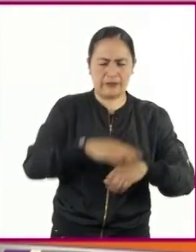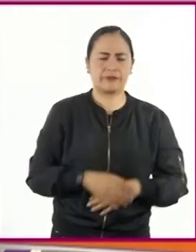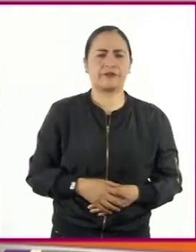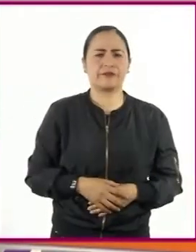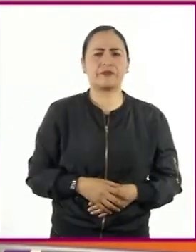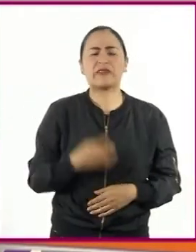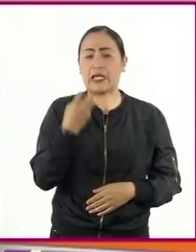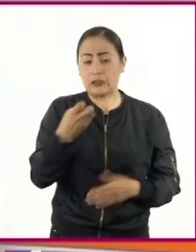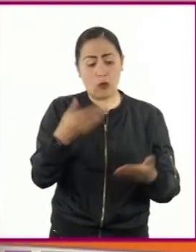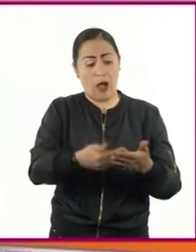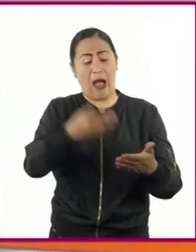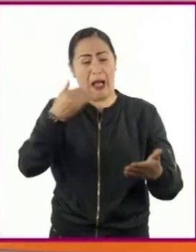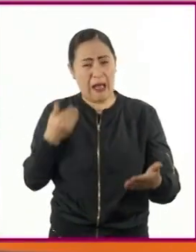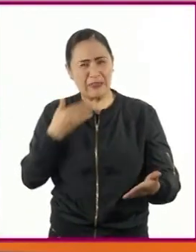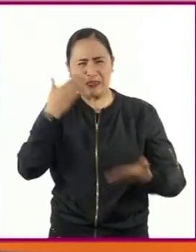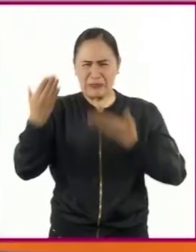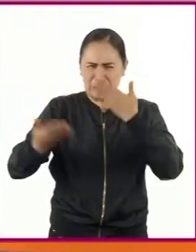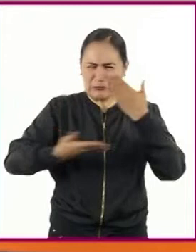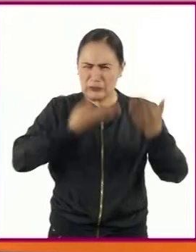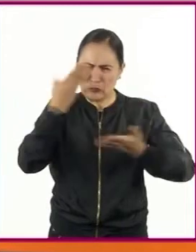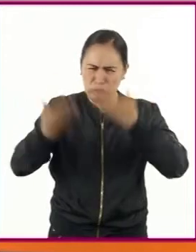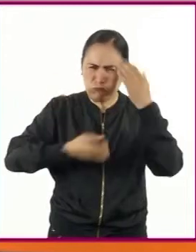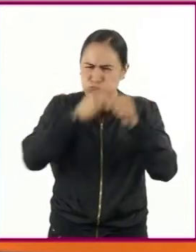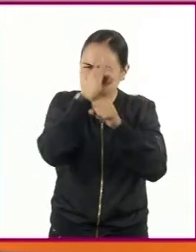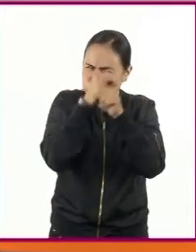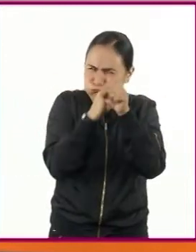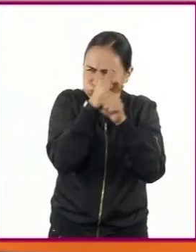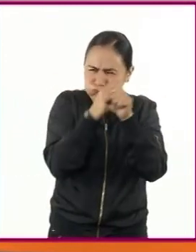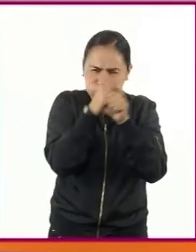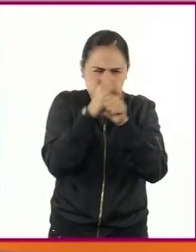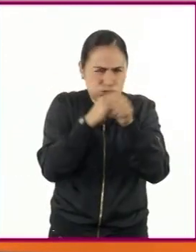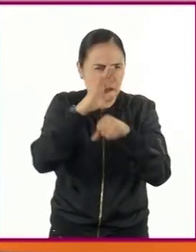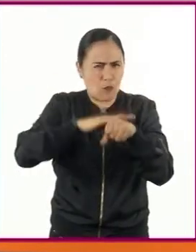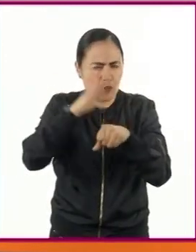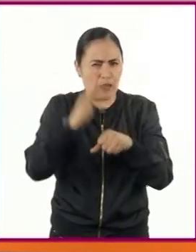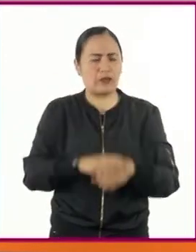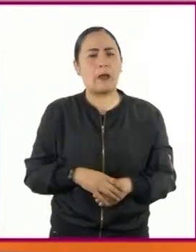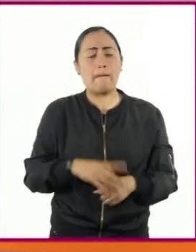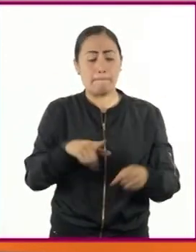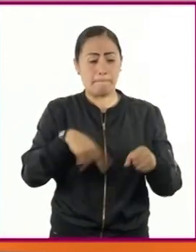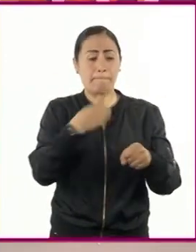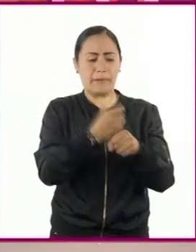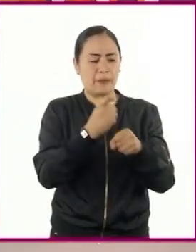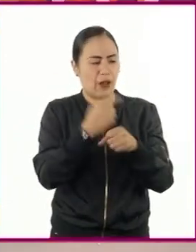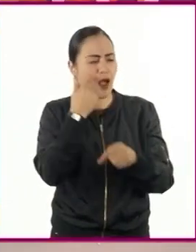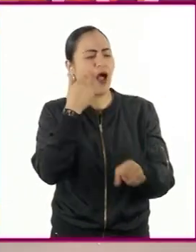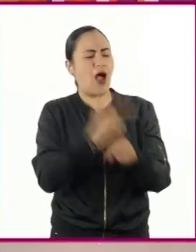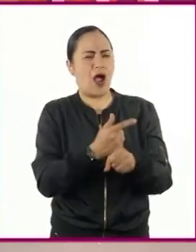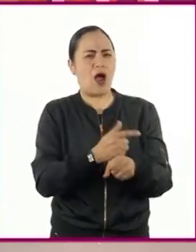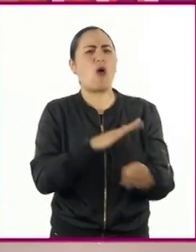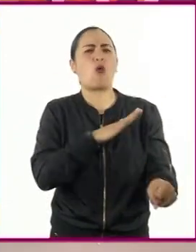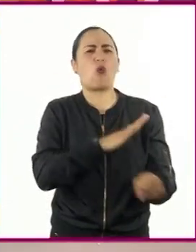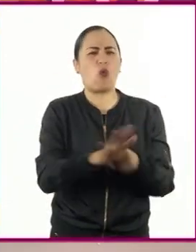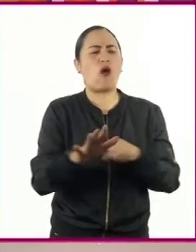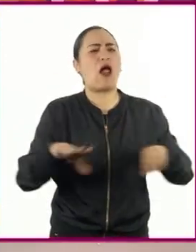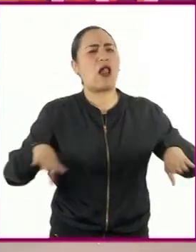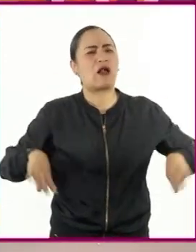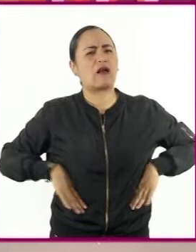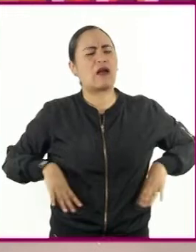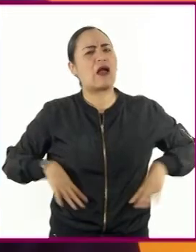estudios muy precisos. Primero, identificar la característica que se quiere modificar y después,